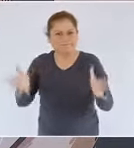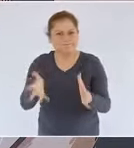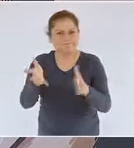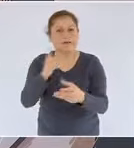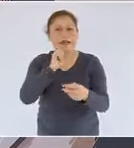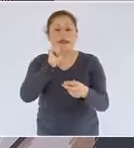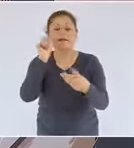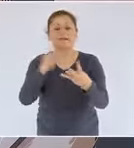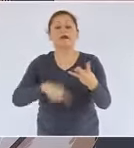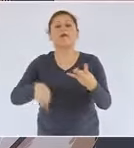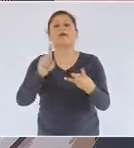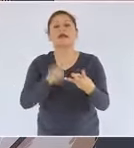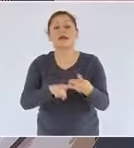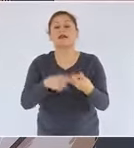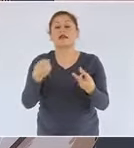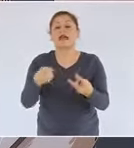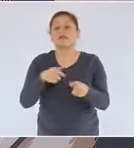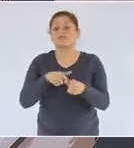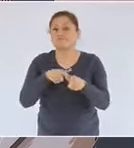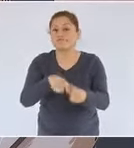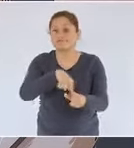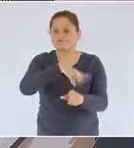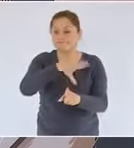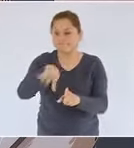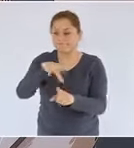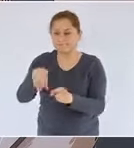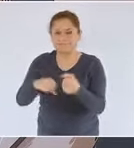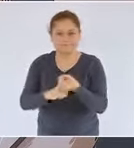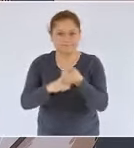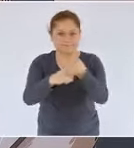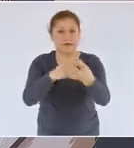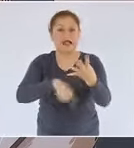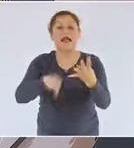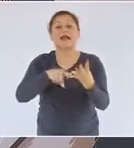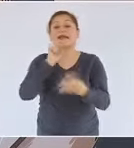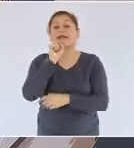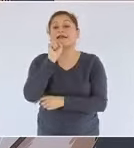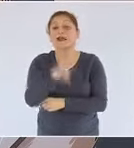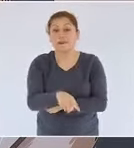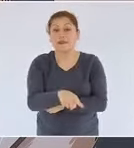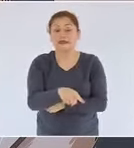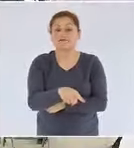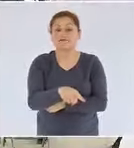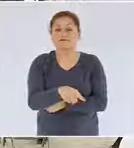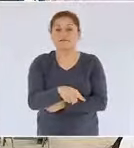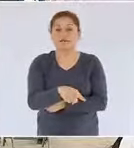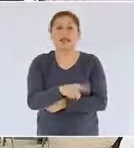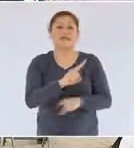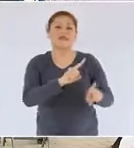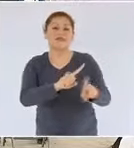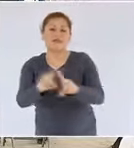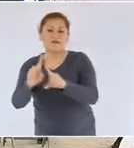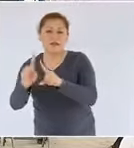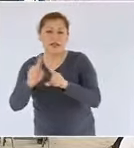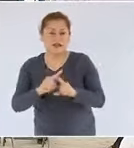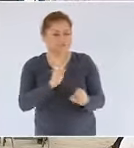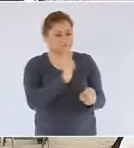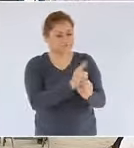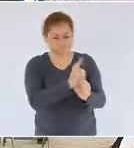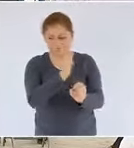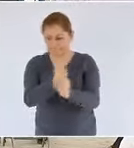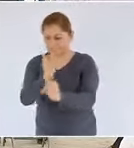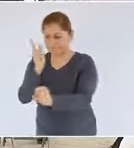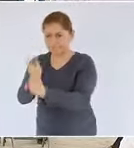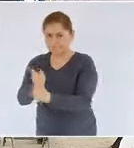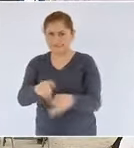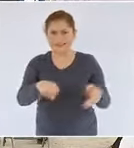la producción base, exploración y explotación temprana de bloques adyacentes a los campos